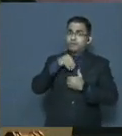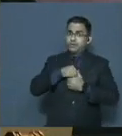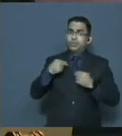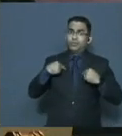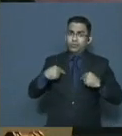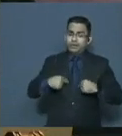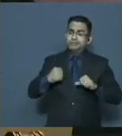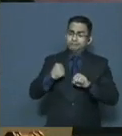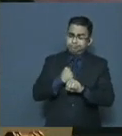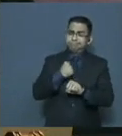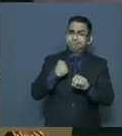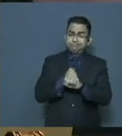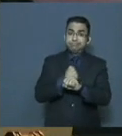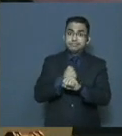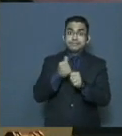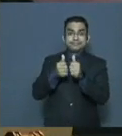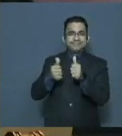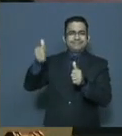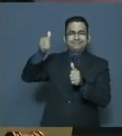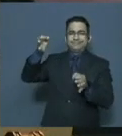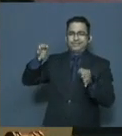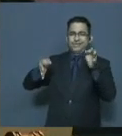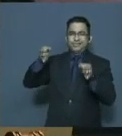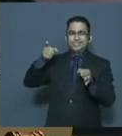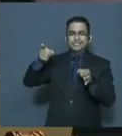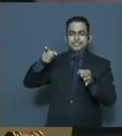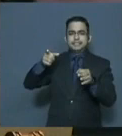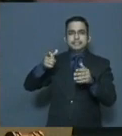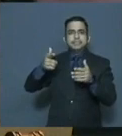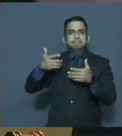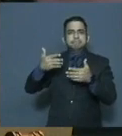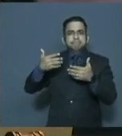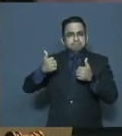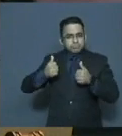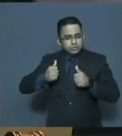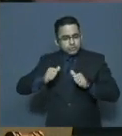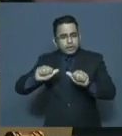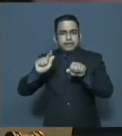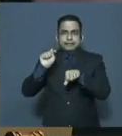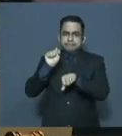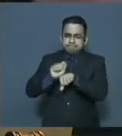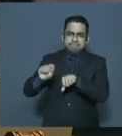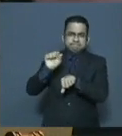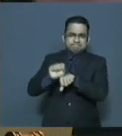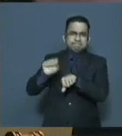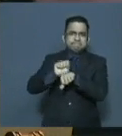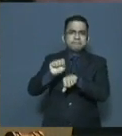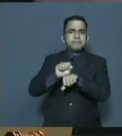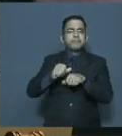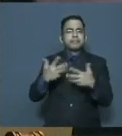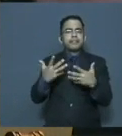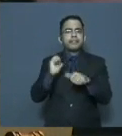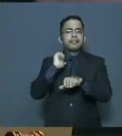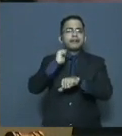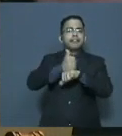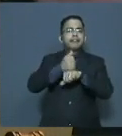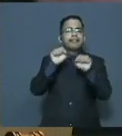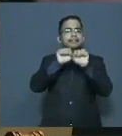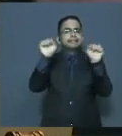sentido, el Poder Judicial está llevando adelante una esforzada tarea para delinear un sistema